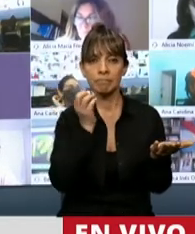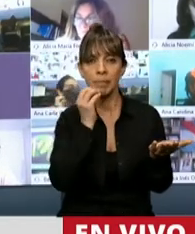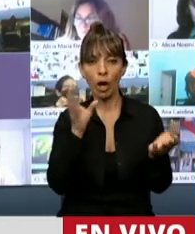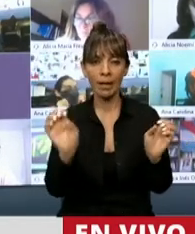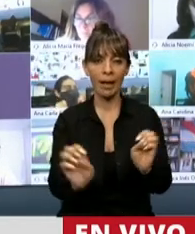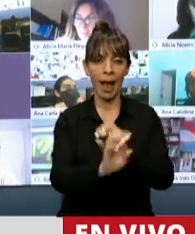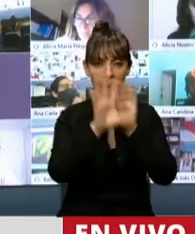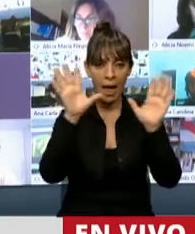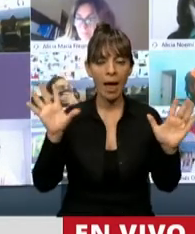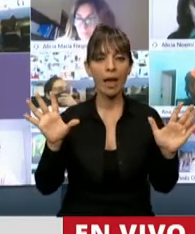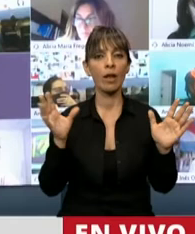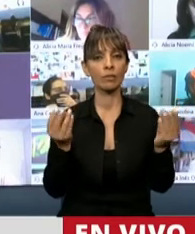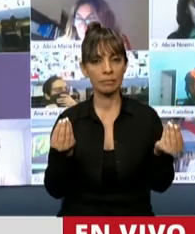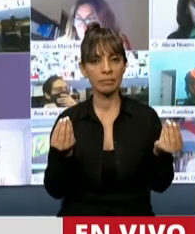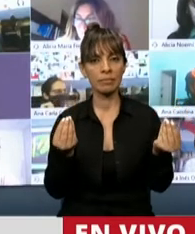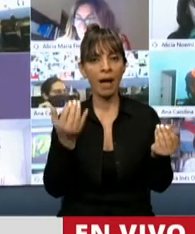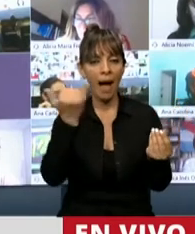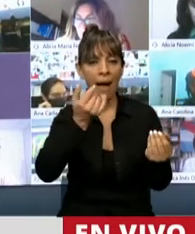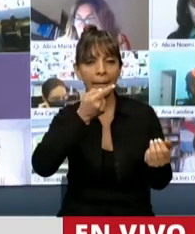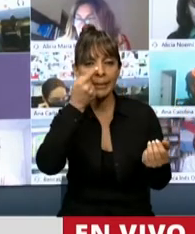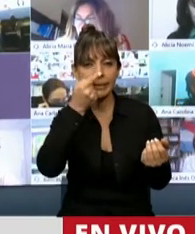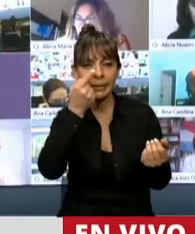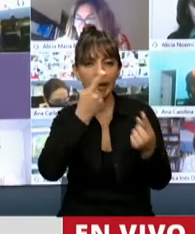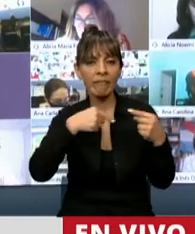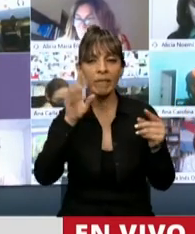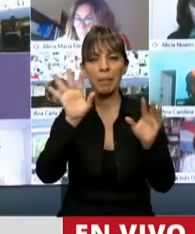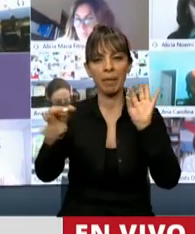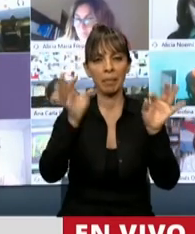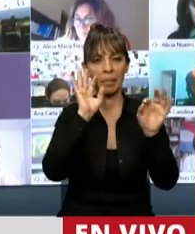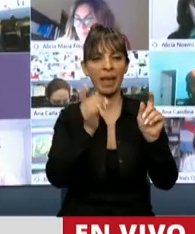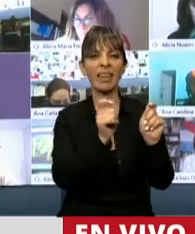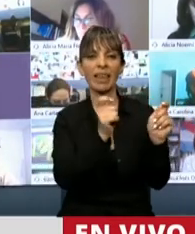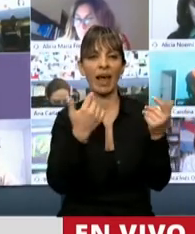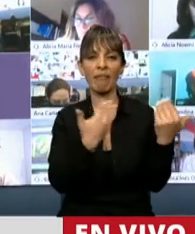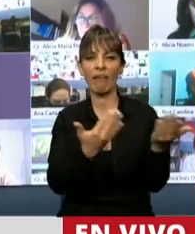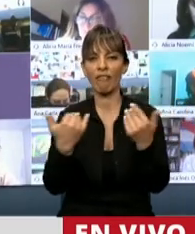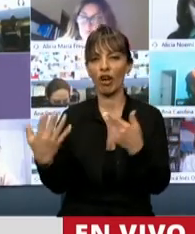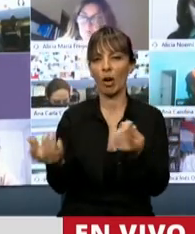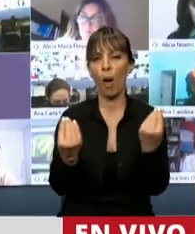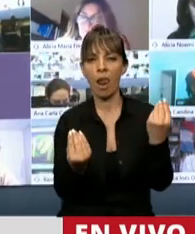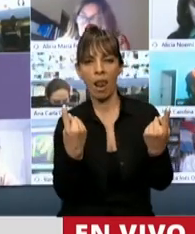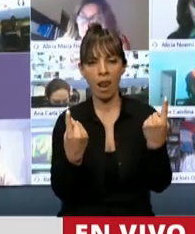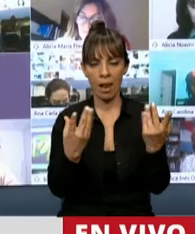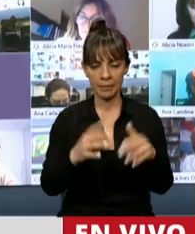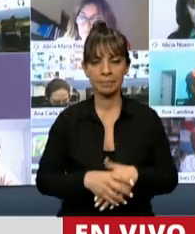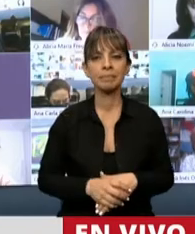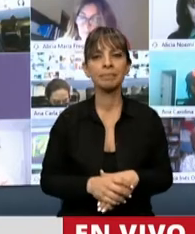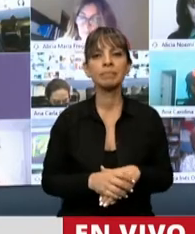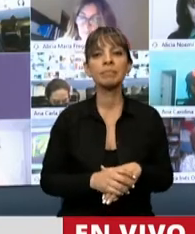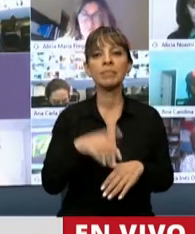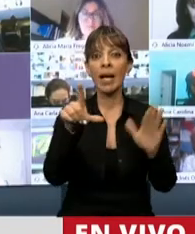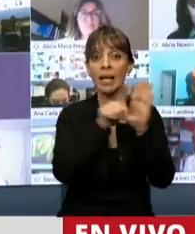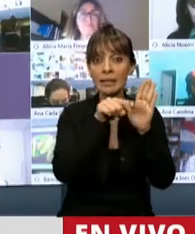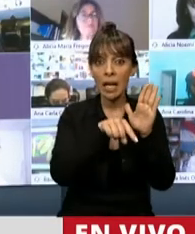claro es que intereses defiende cada uno de los que habla. Creo que esta es una ley